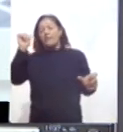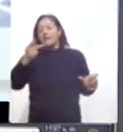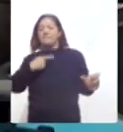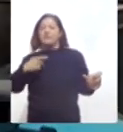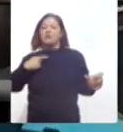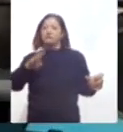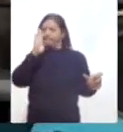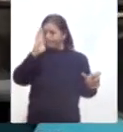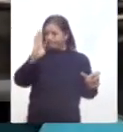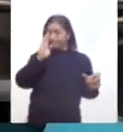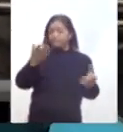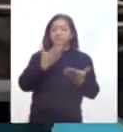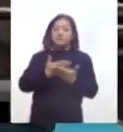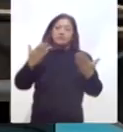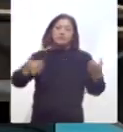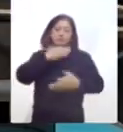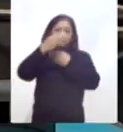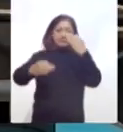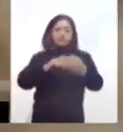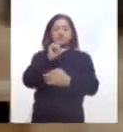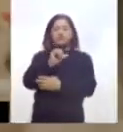Ahora Noticias, Altagracia Corona.